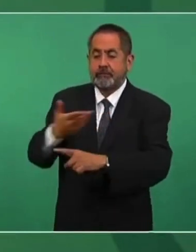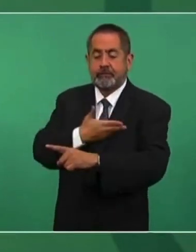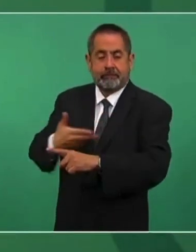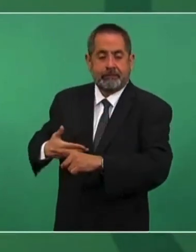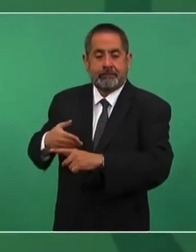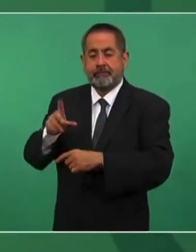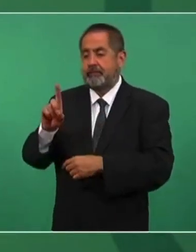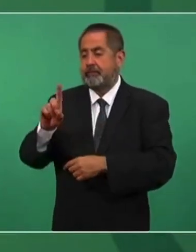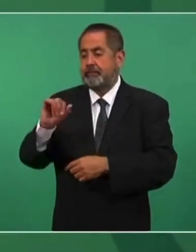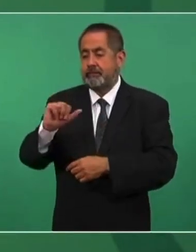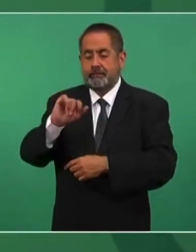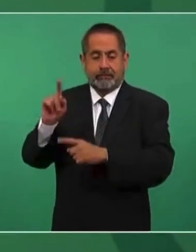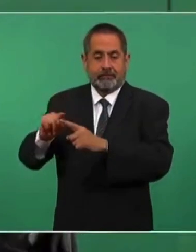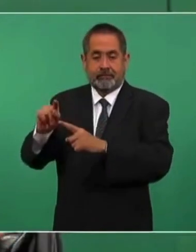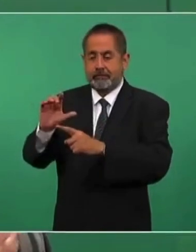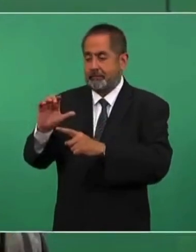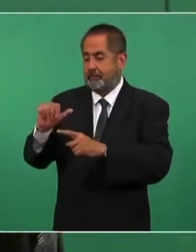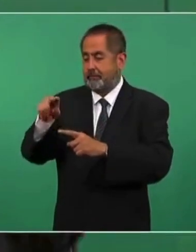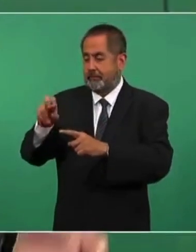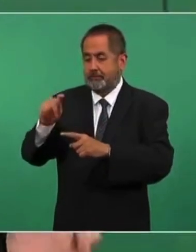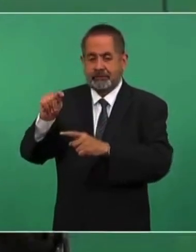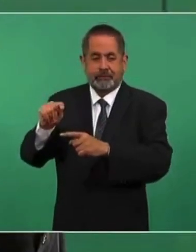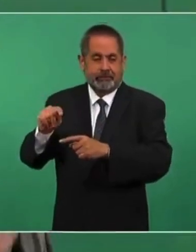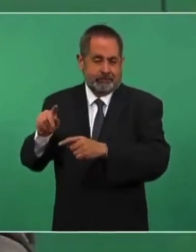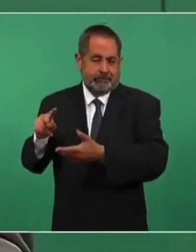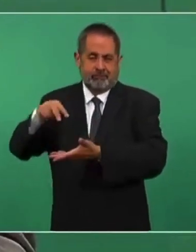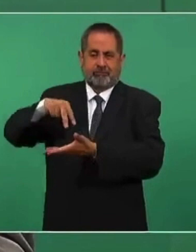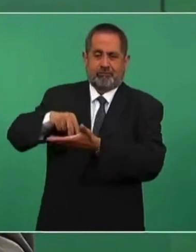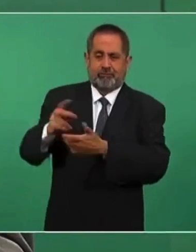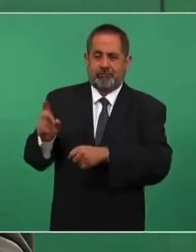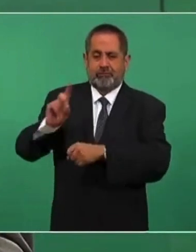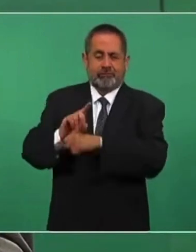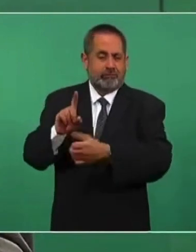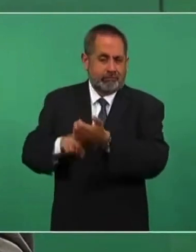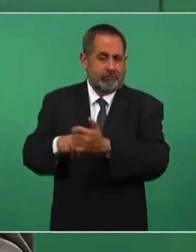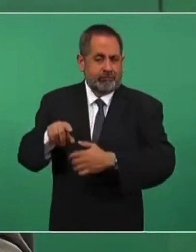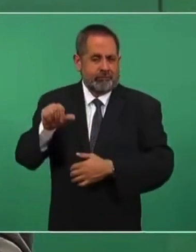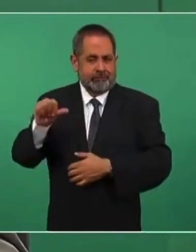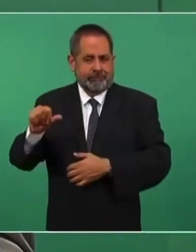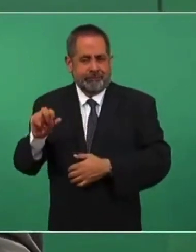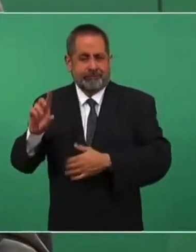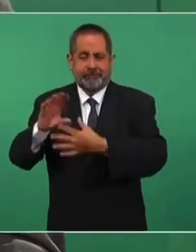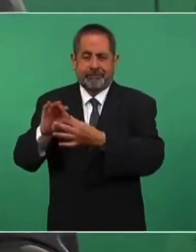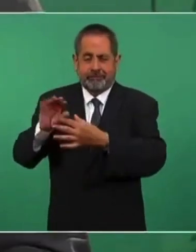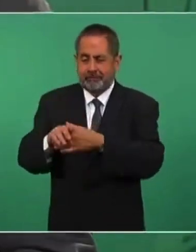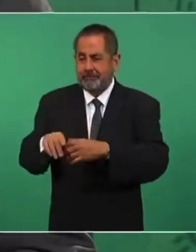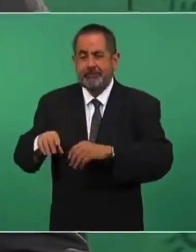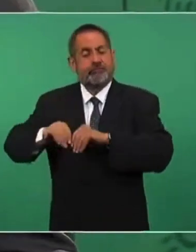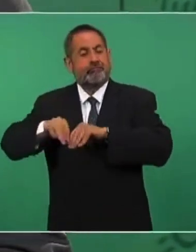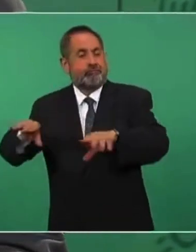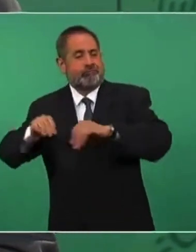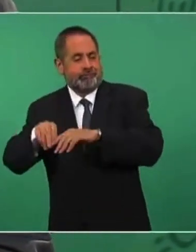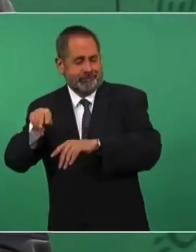en el presidio, el día 16, porque así